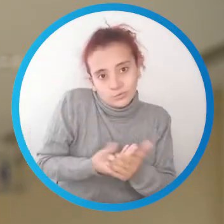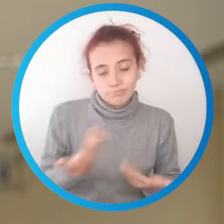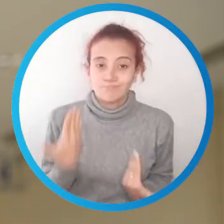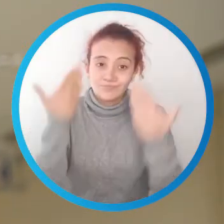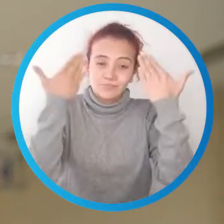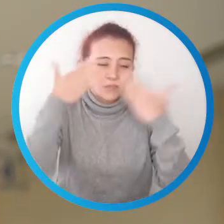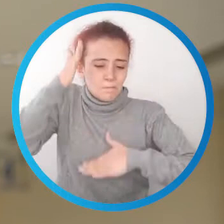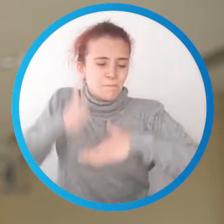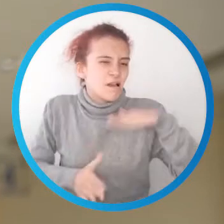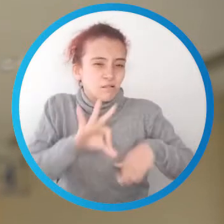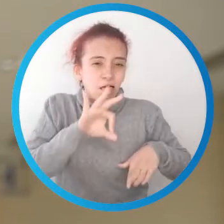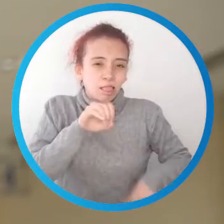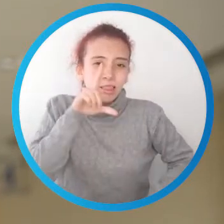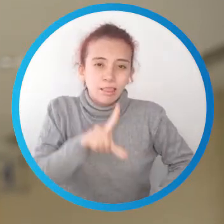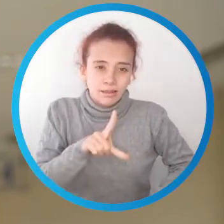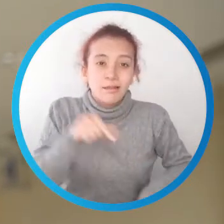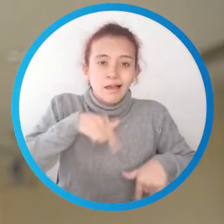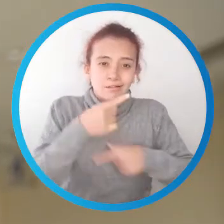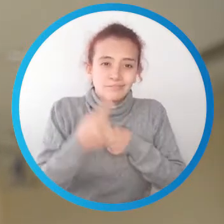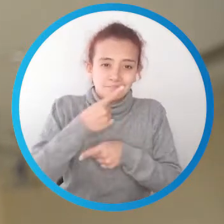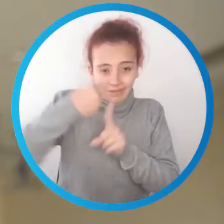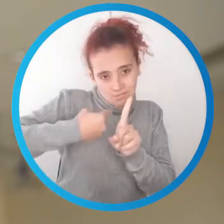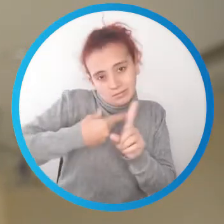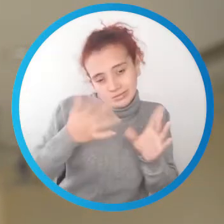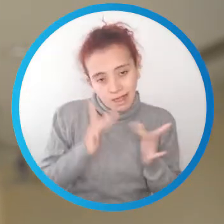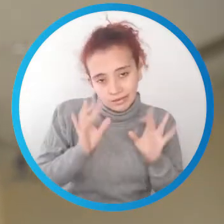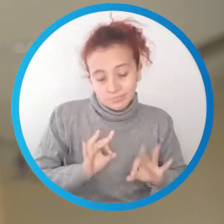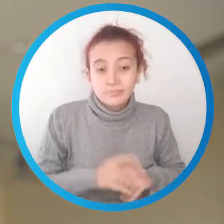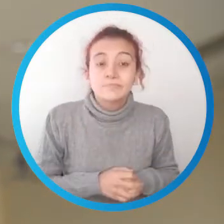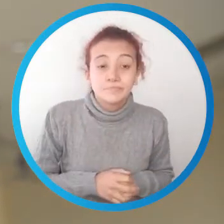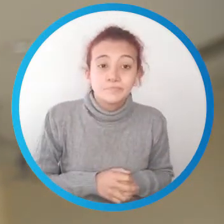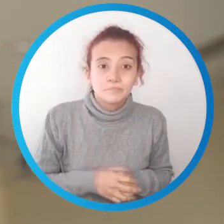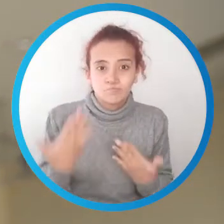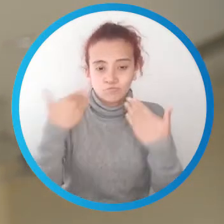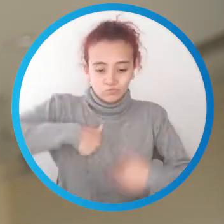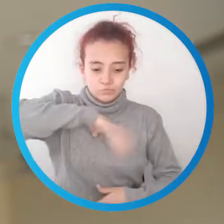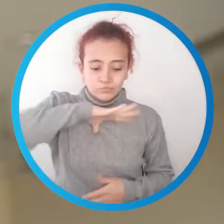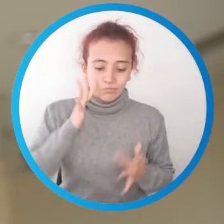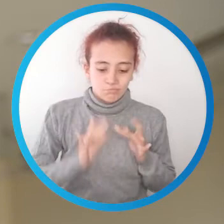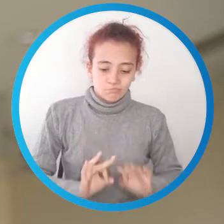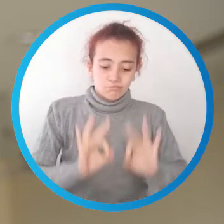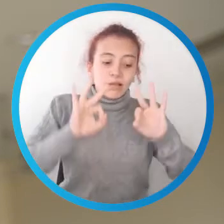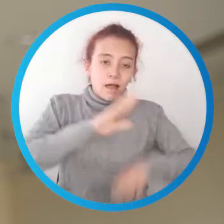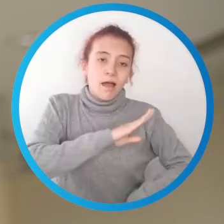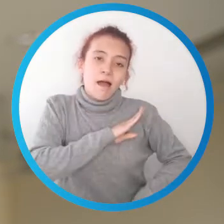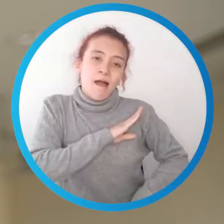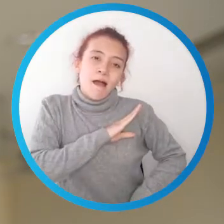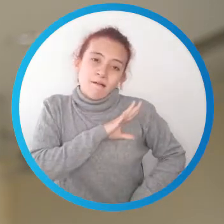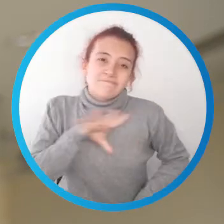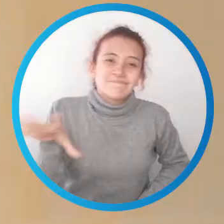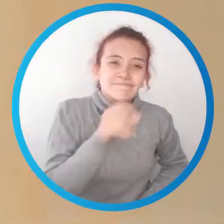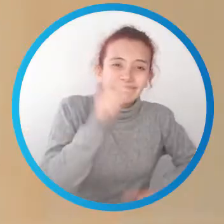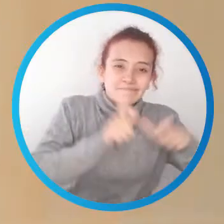entendido que hay plazo hasta el día 30 de julio del presente mes. Entonces estoy acogiéndome a este beneficio que la Alcaldía tiene para todos